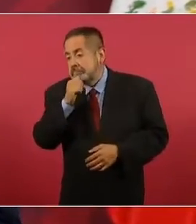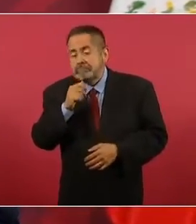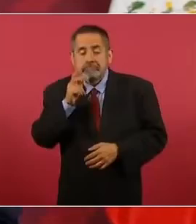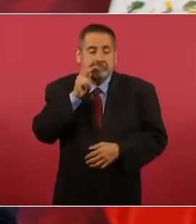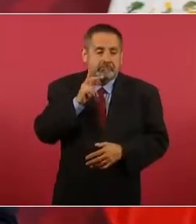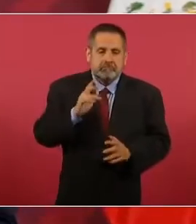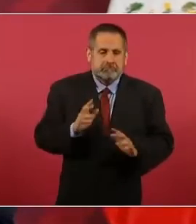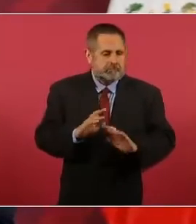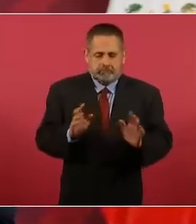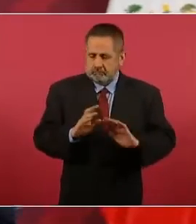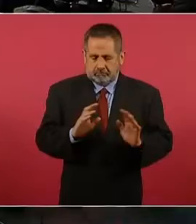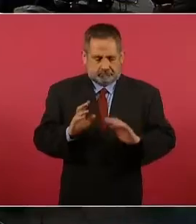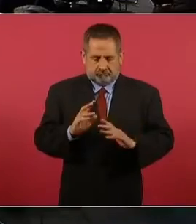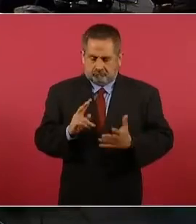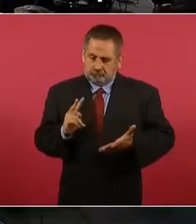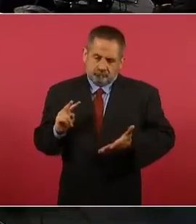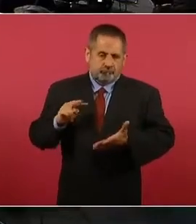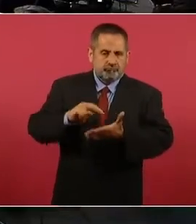prueba. No. A ver,